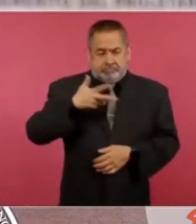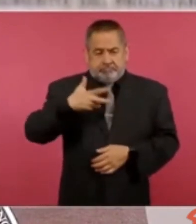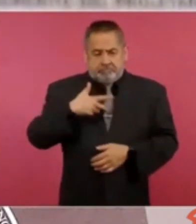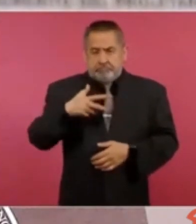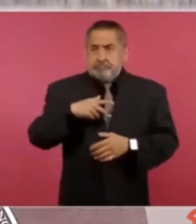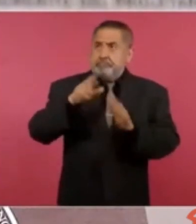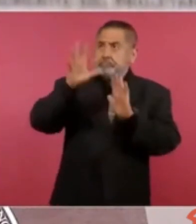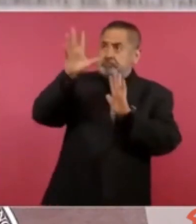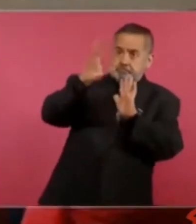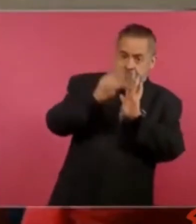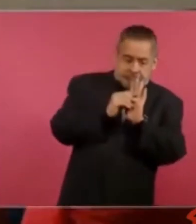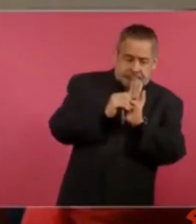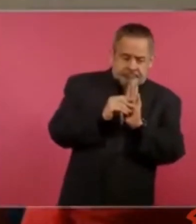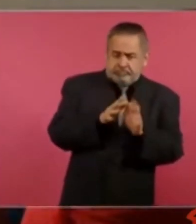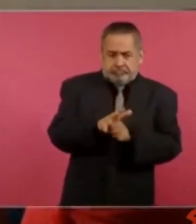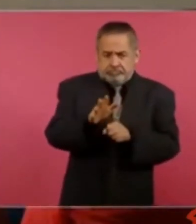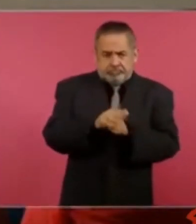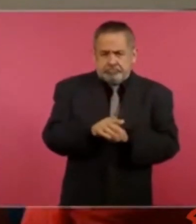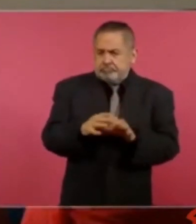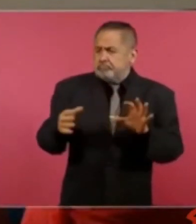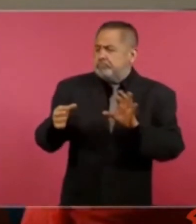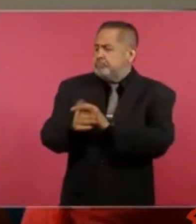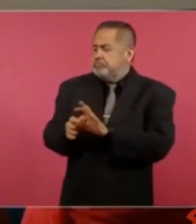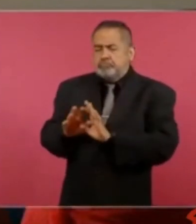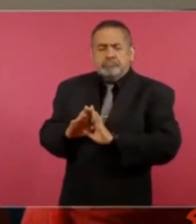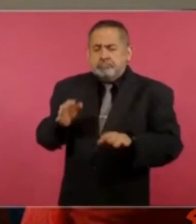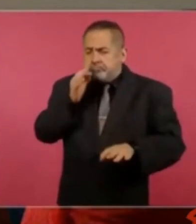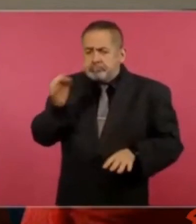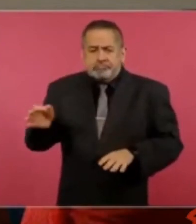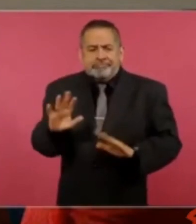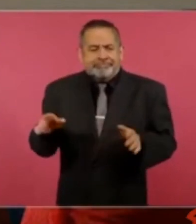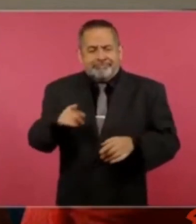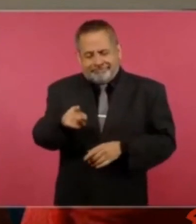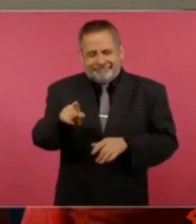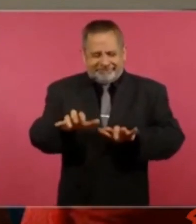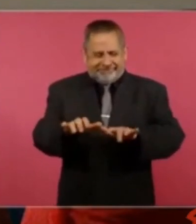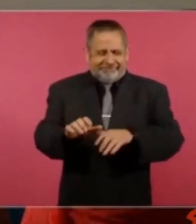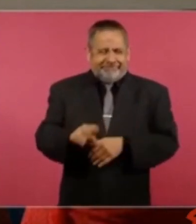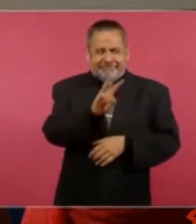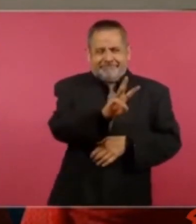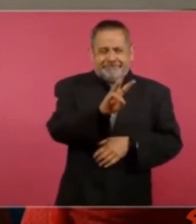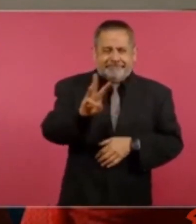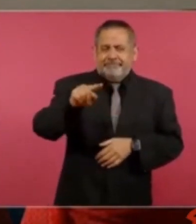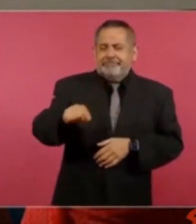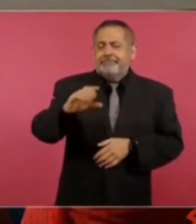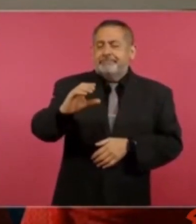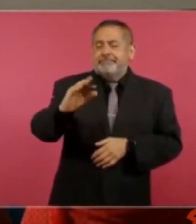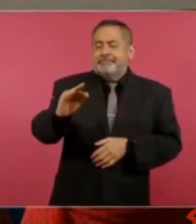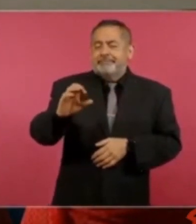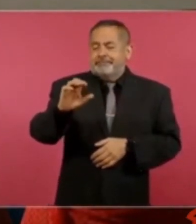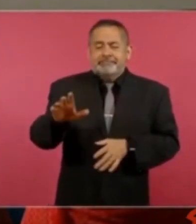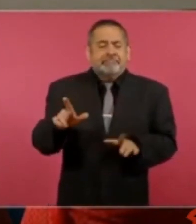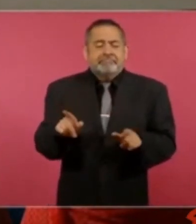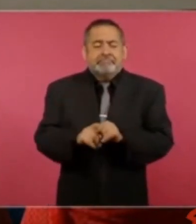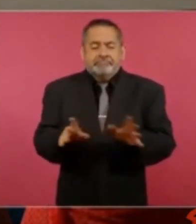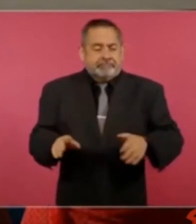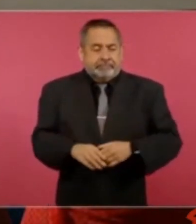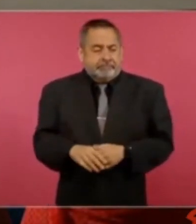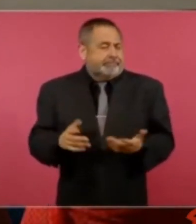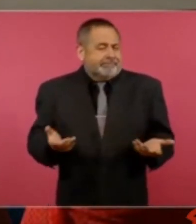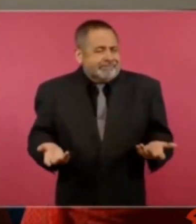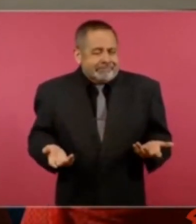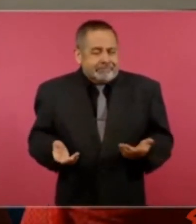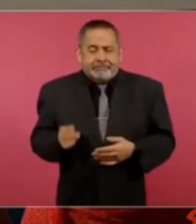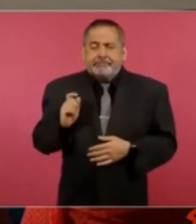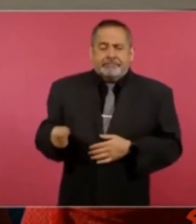los detalles pueden consultarse en www.cfe.mx. ¿Qué se hace la Comisión